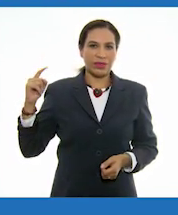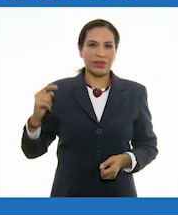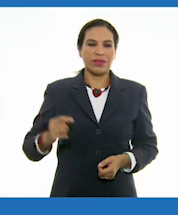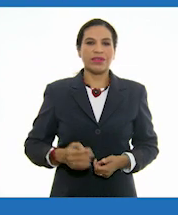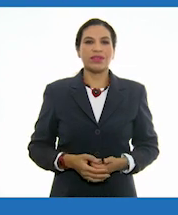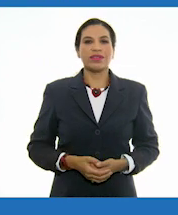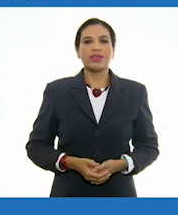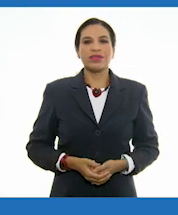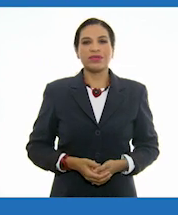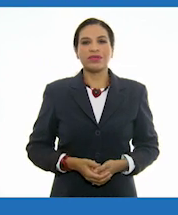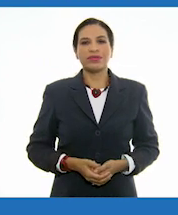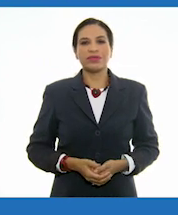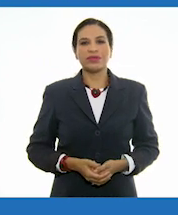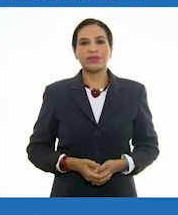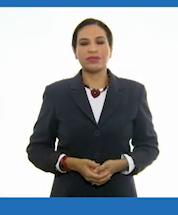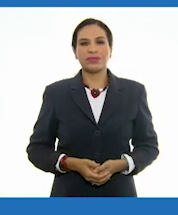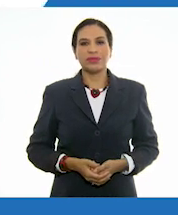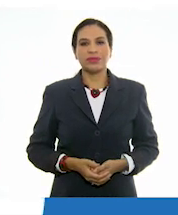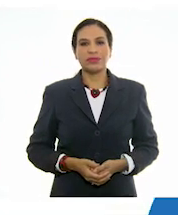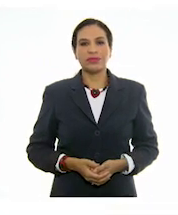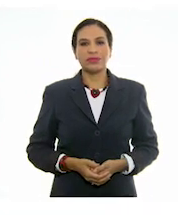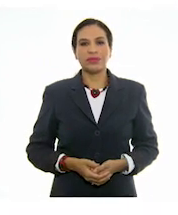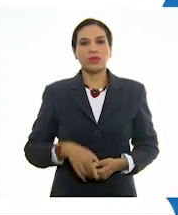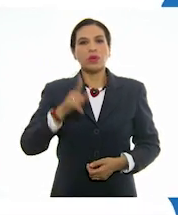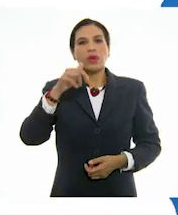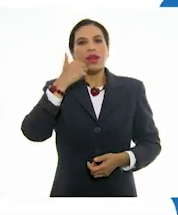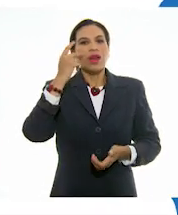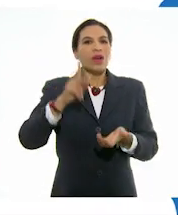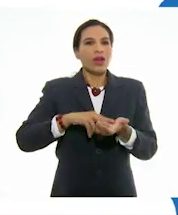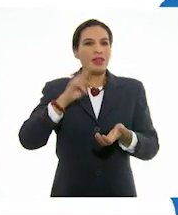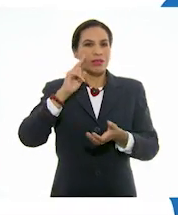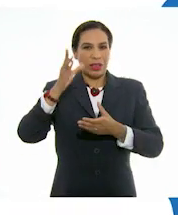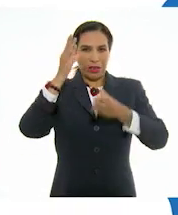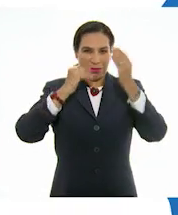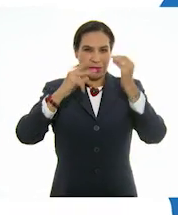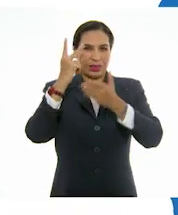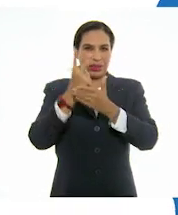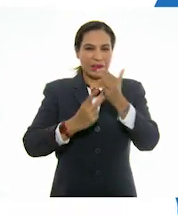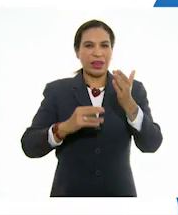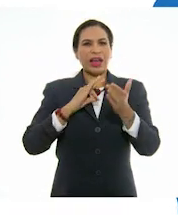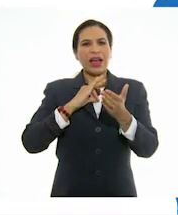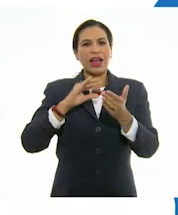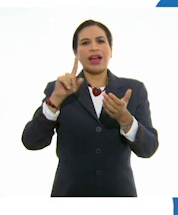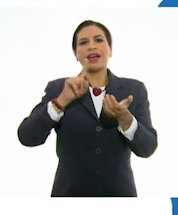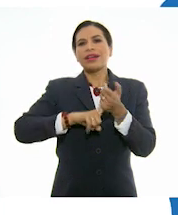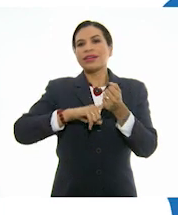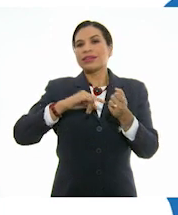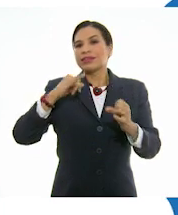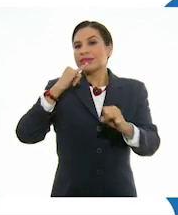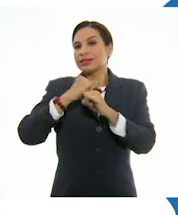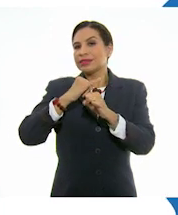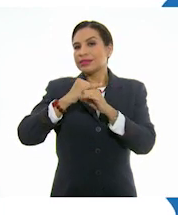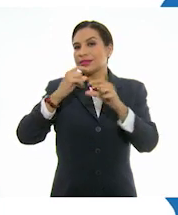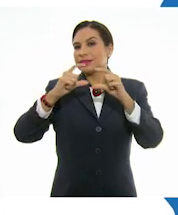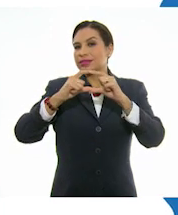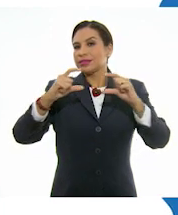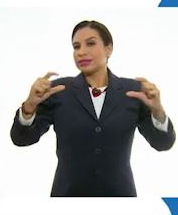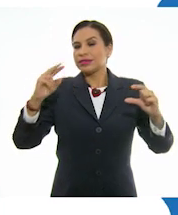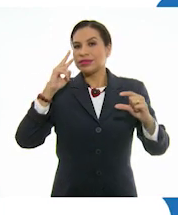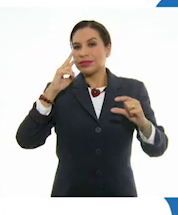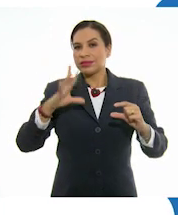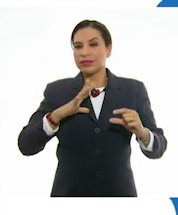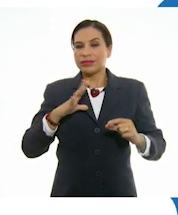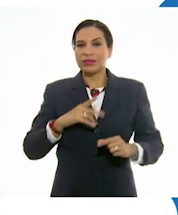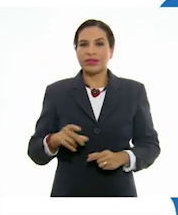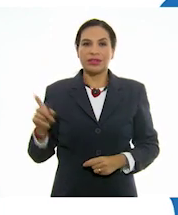.gov.mx Si quieres volver a ver los programas de Aprende en Casa 3, los